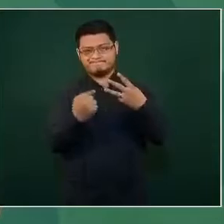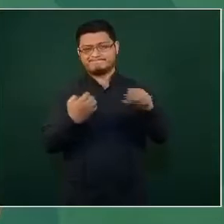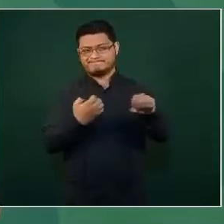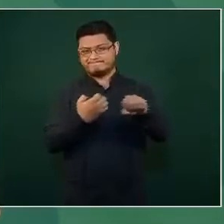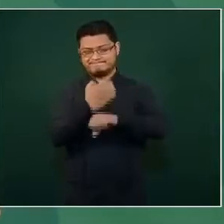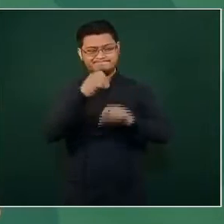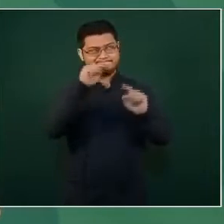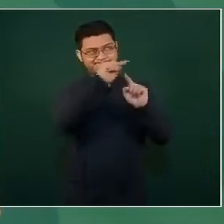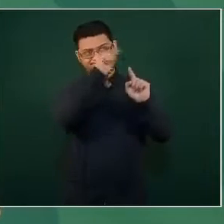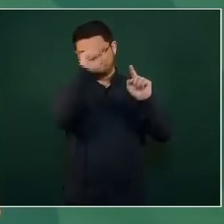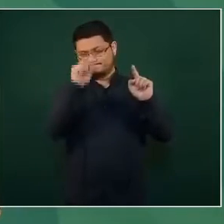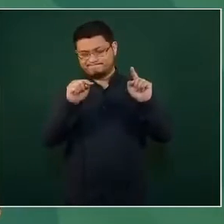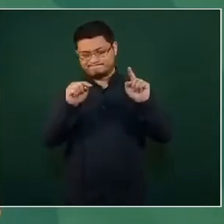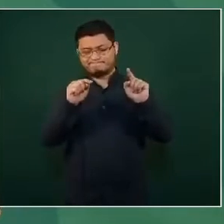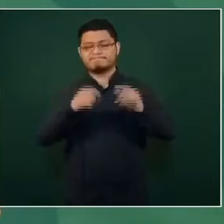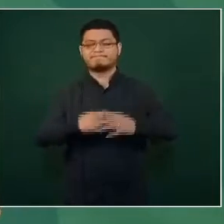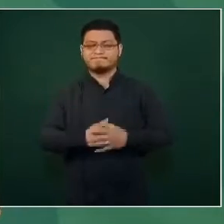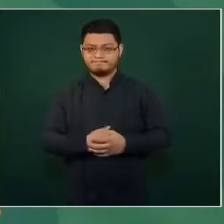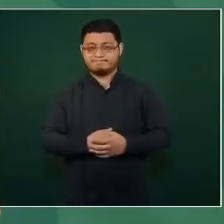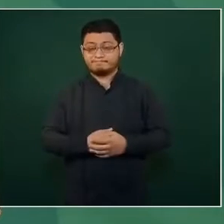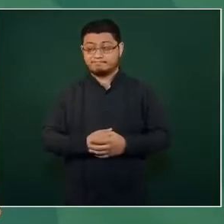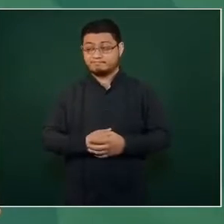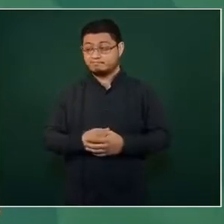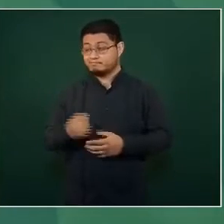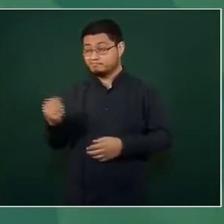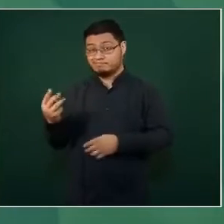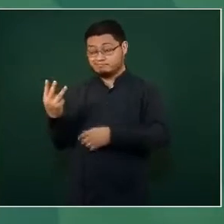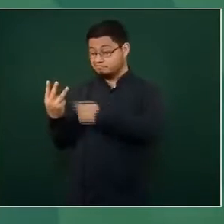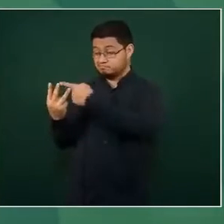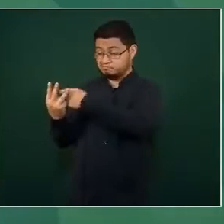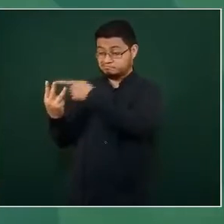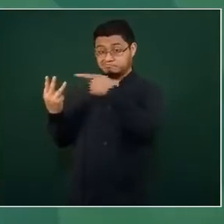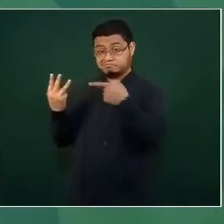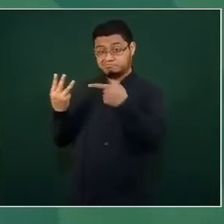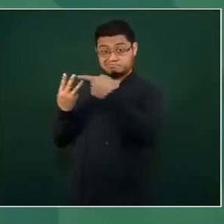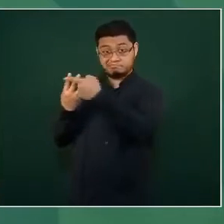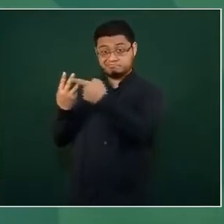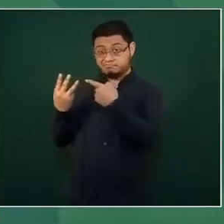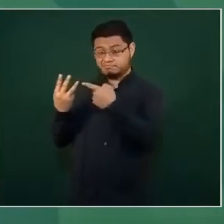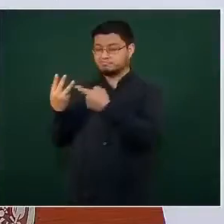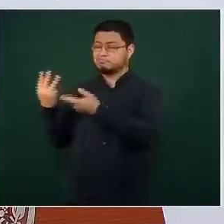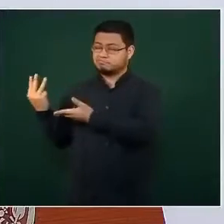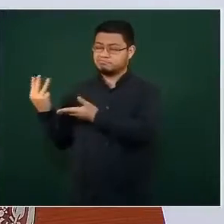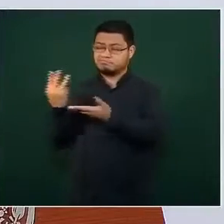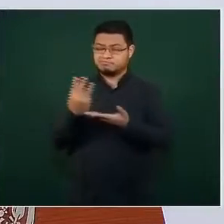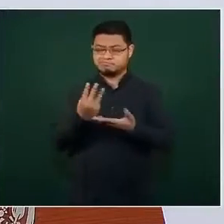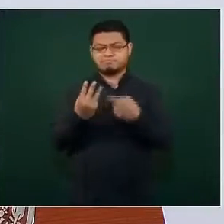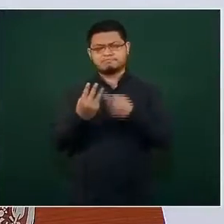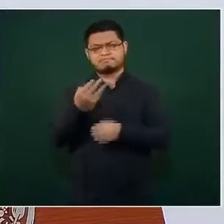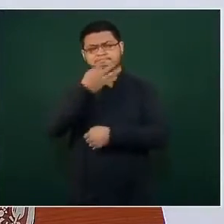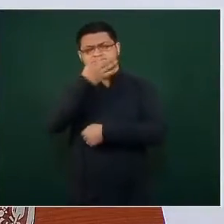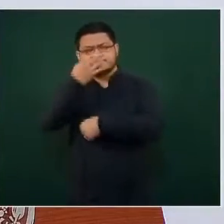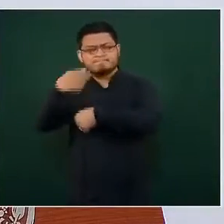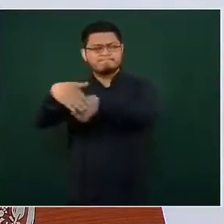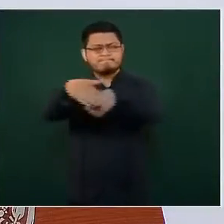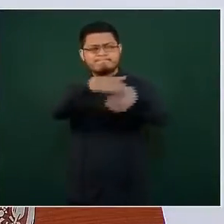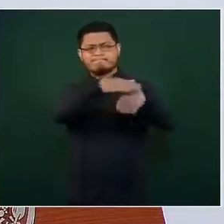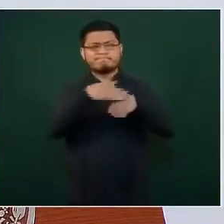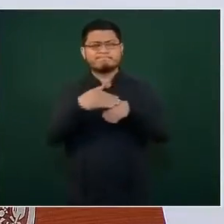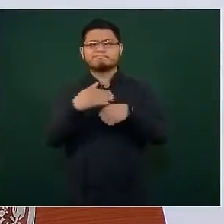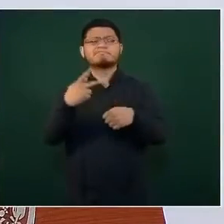entidades federativas. Entonces, ellos van a informar de lo que se hizo